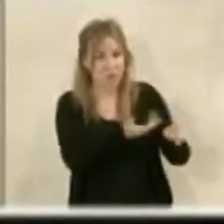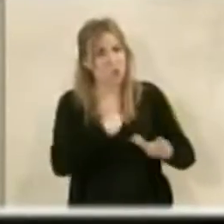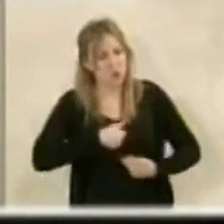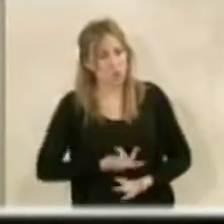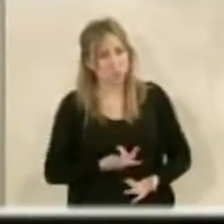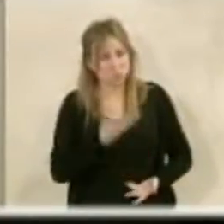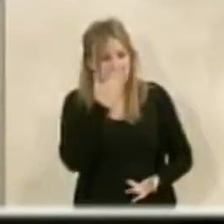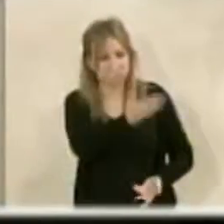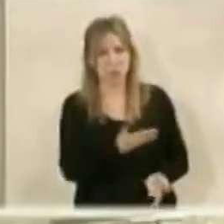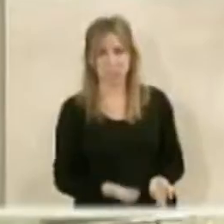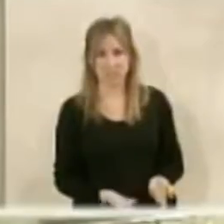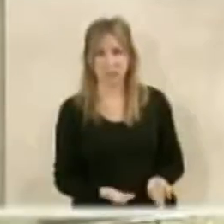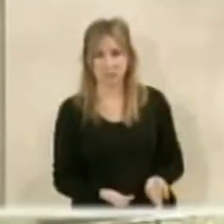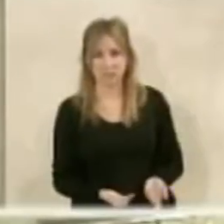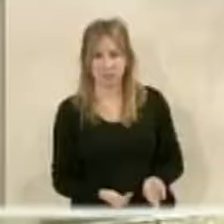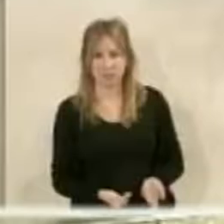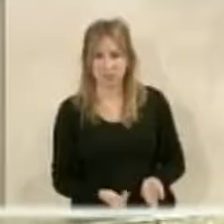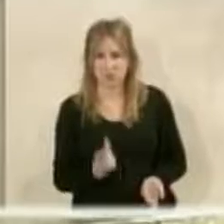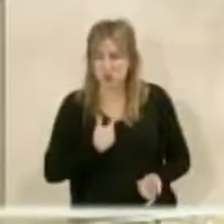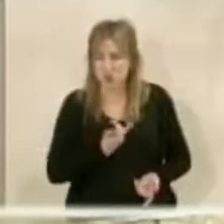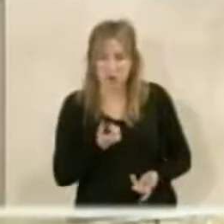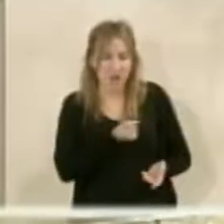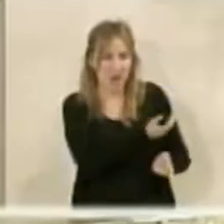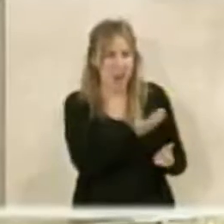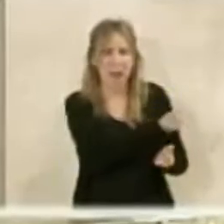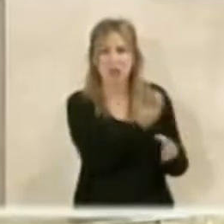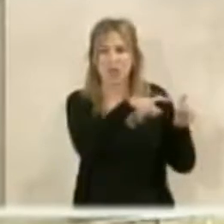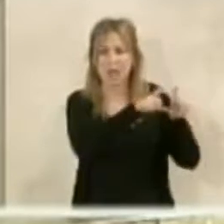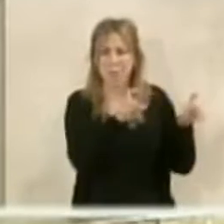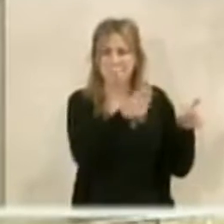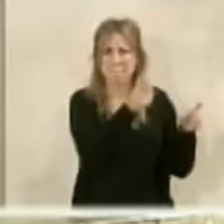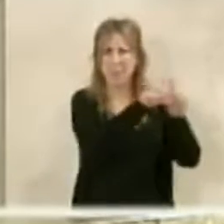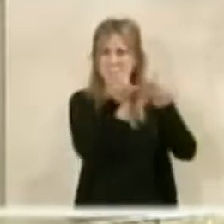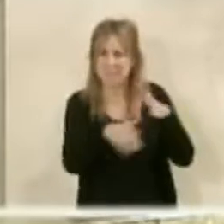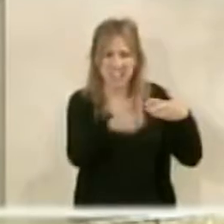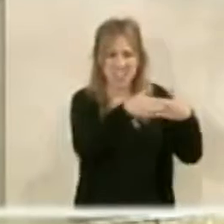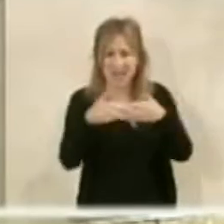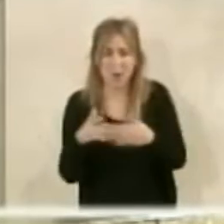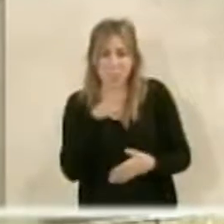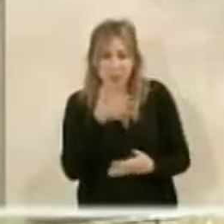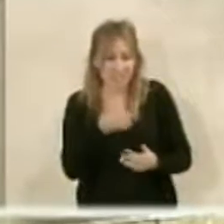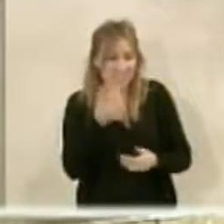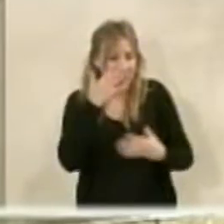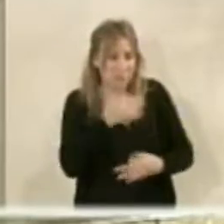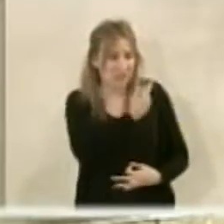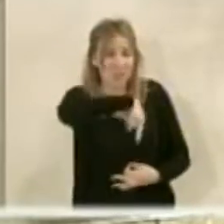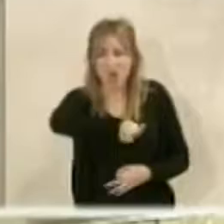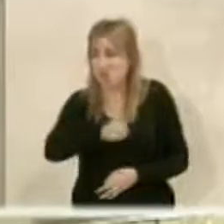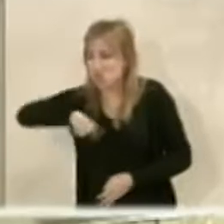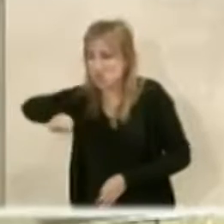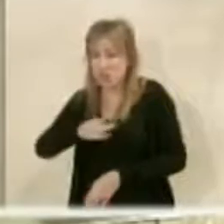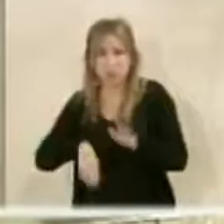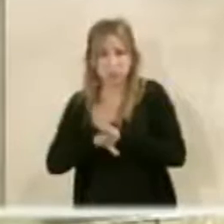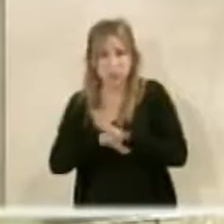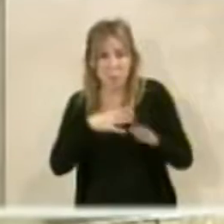honestidad. Yo no creo que tenga que cerrar ninguna empresa porque hay vida para todos. Mire, usted vuelve